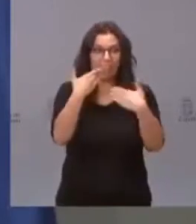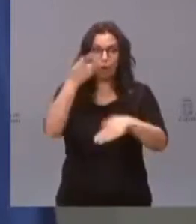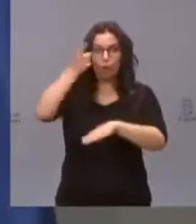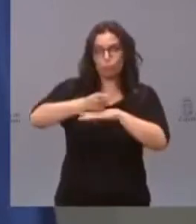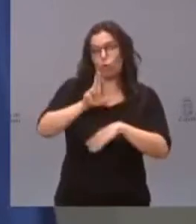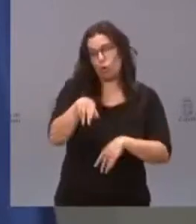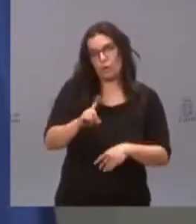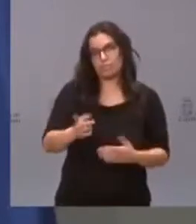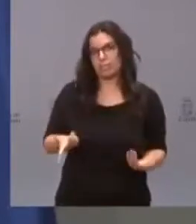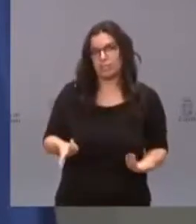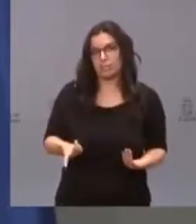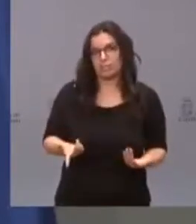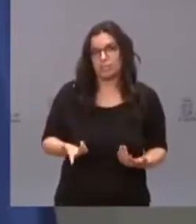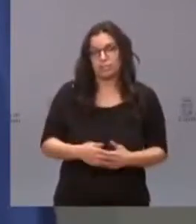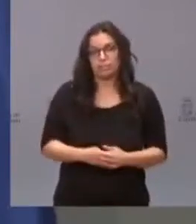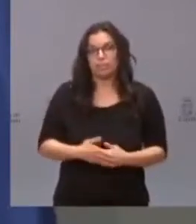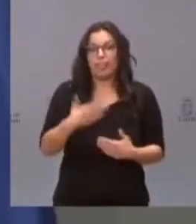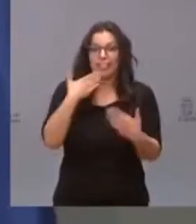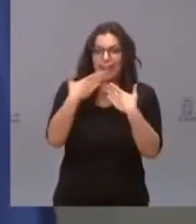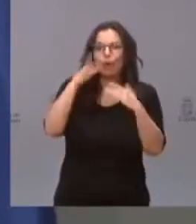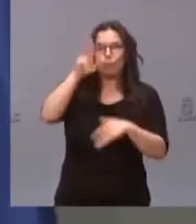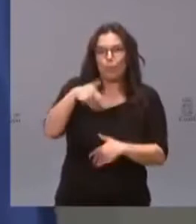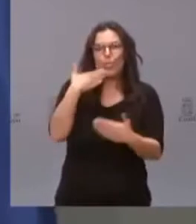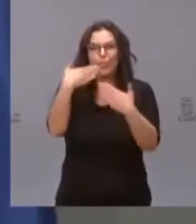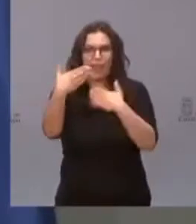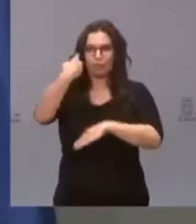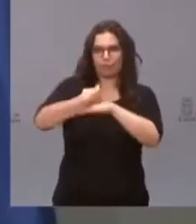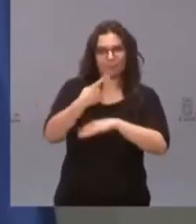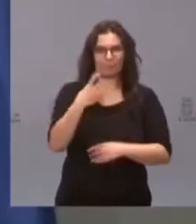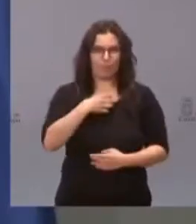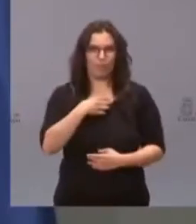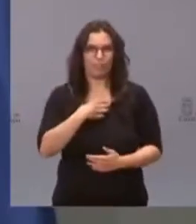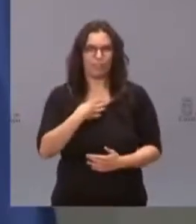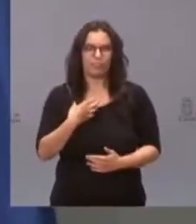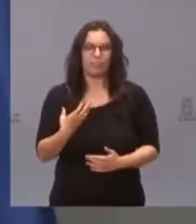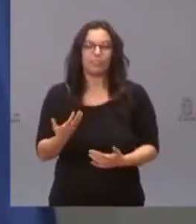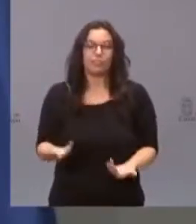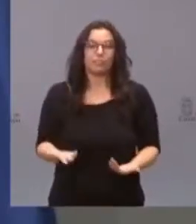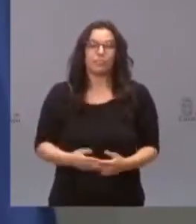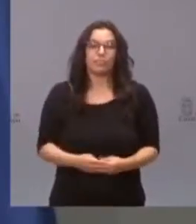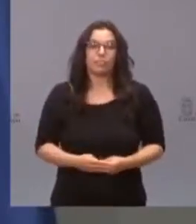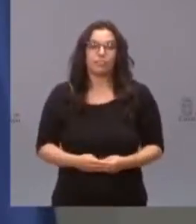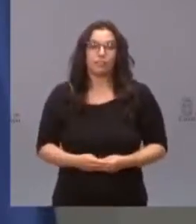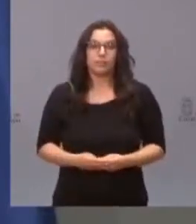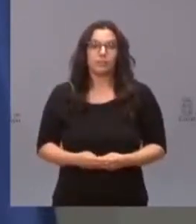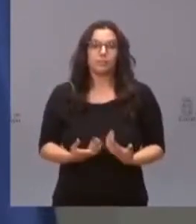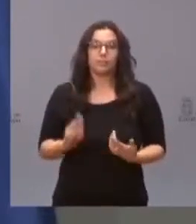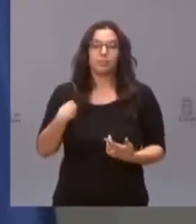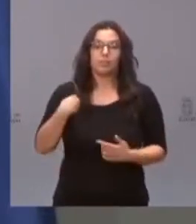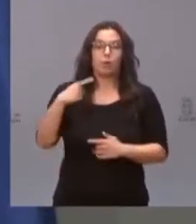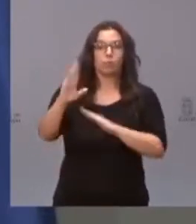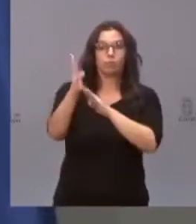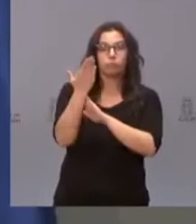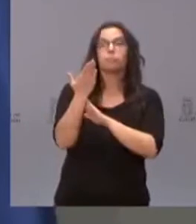el diálogo es diálogo, no imposición, y que las prerrogativas del Ejecutivo